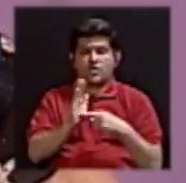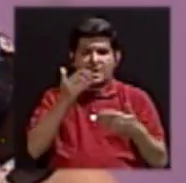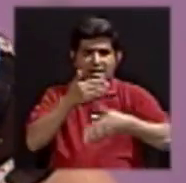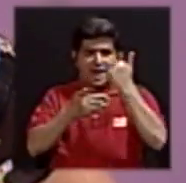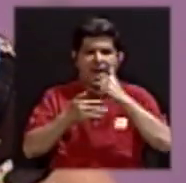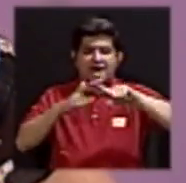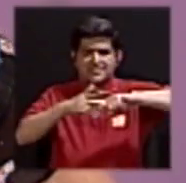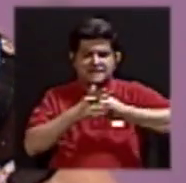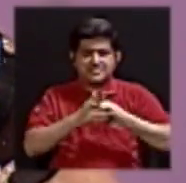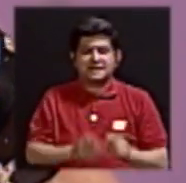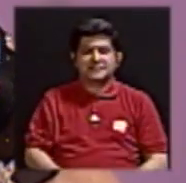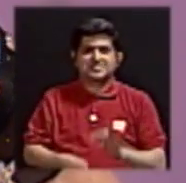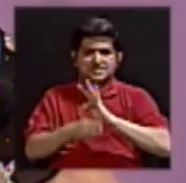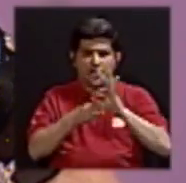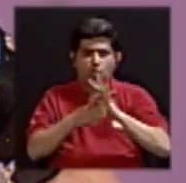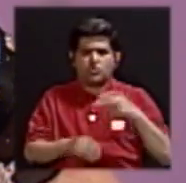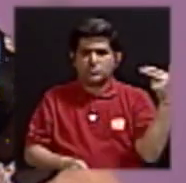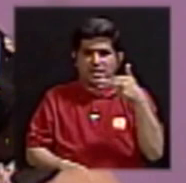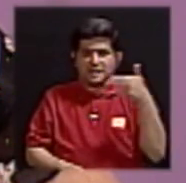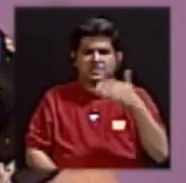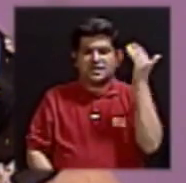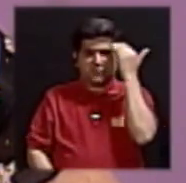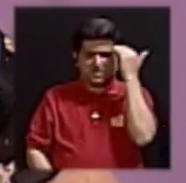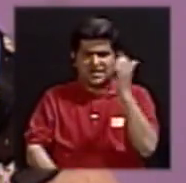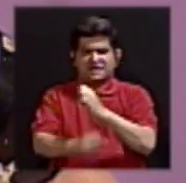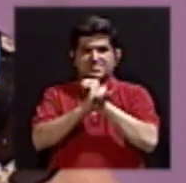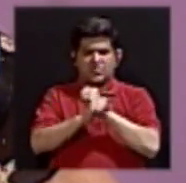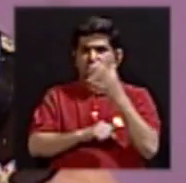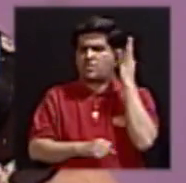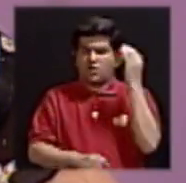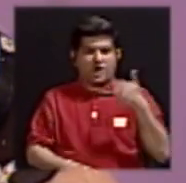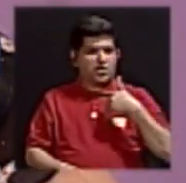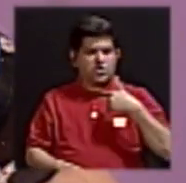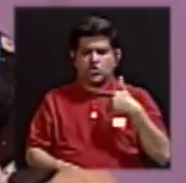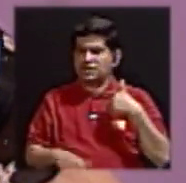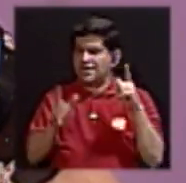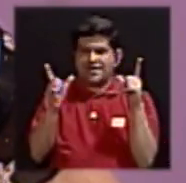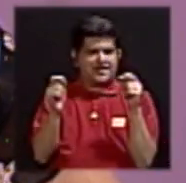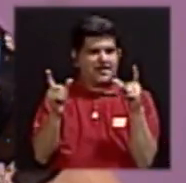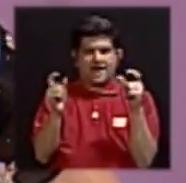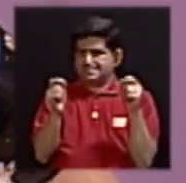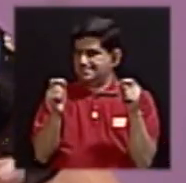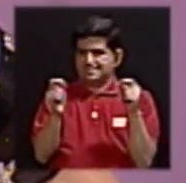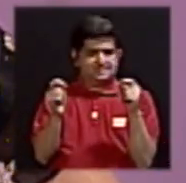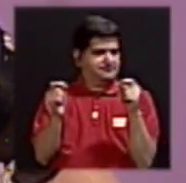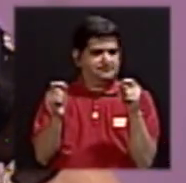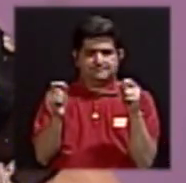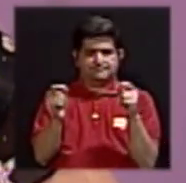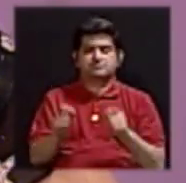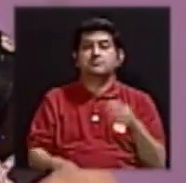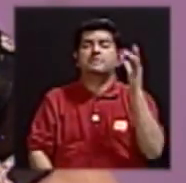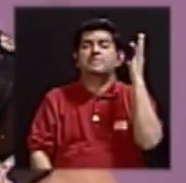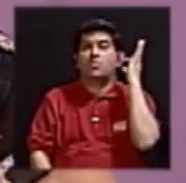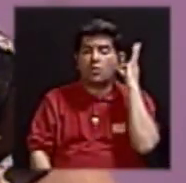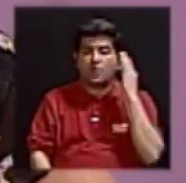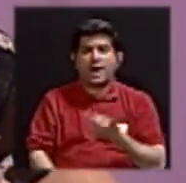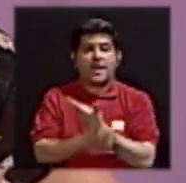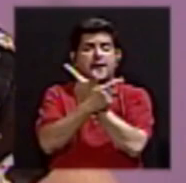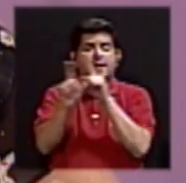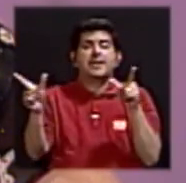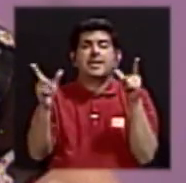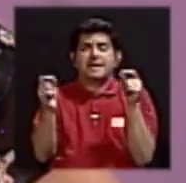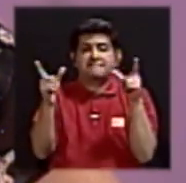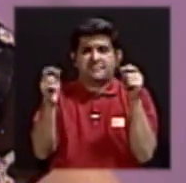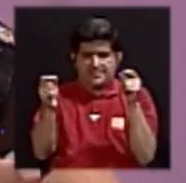iniciar un tratamiento hormonal, tenemos que estar seguros que una mujer no tiene cáncer. Entonces, en una mujer que es libre de